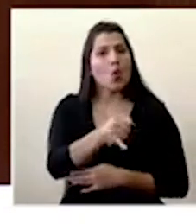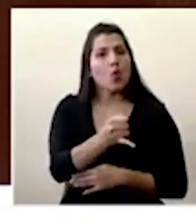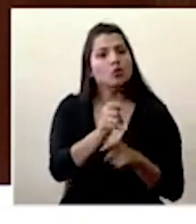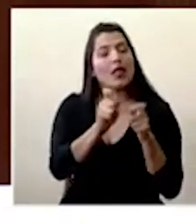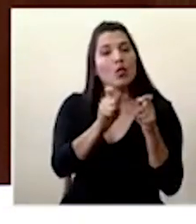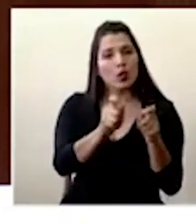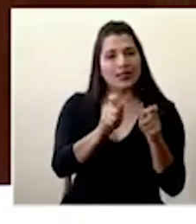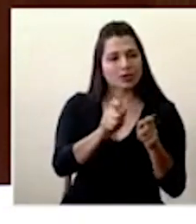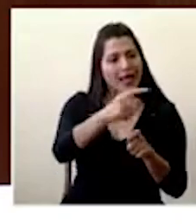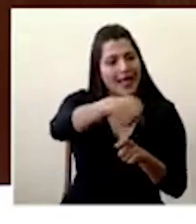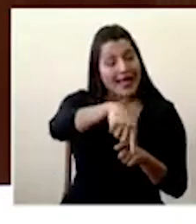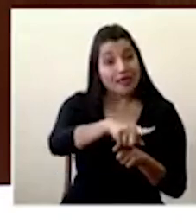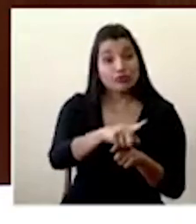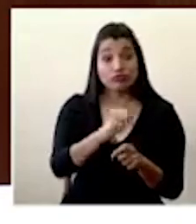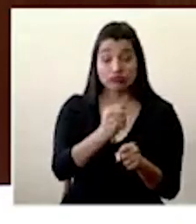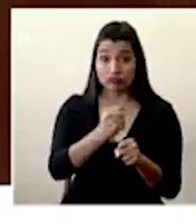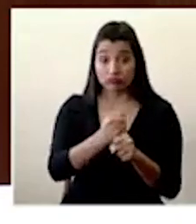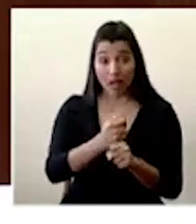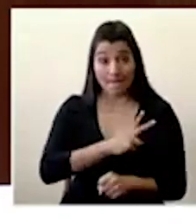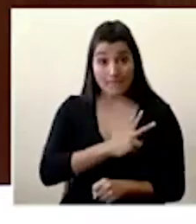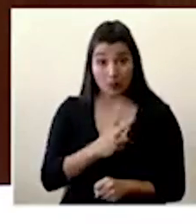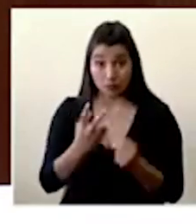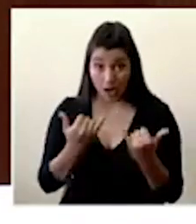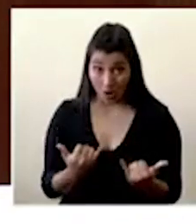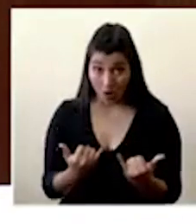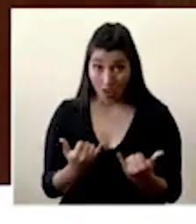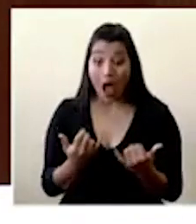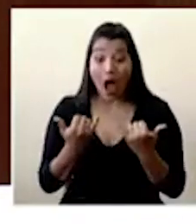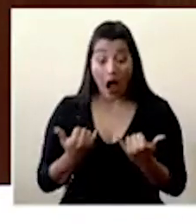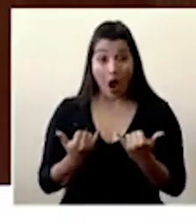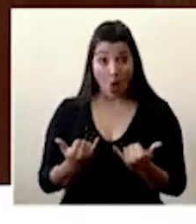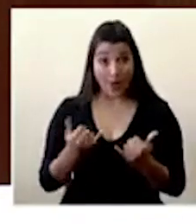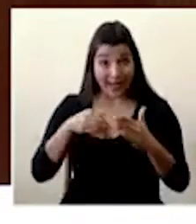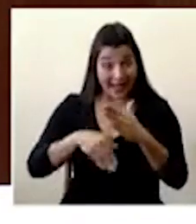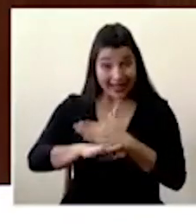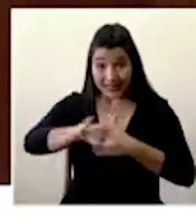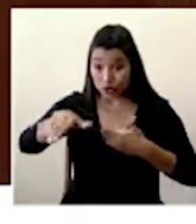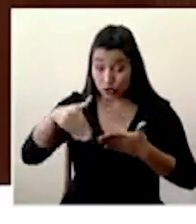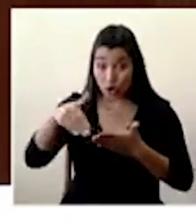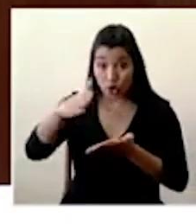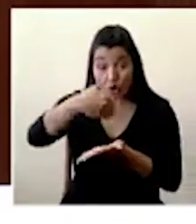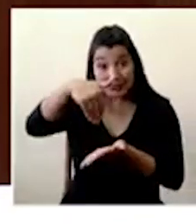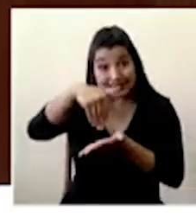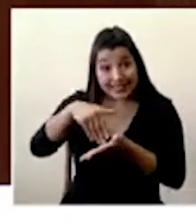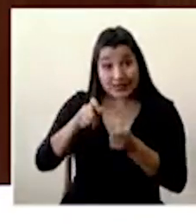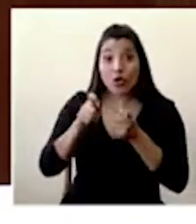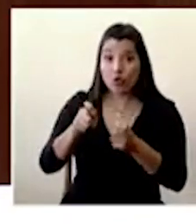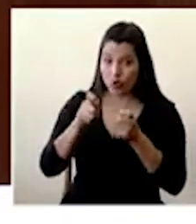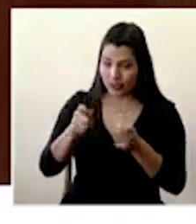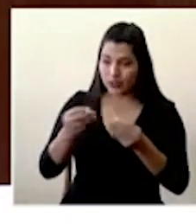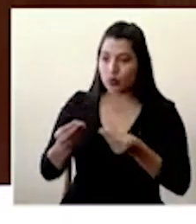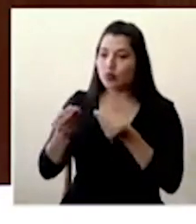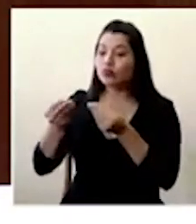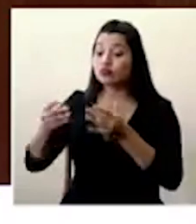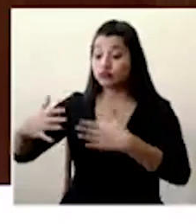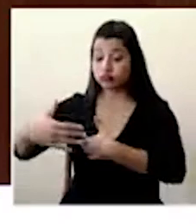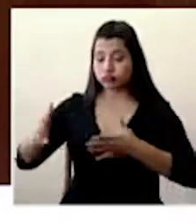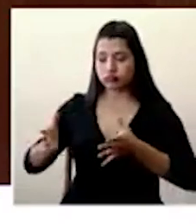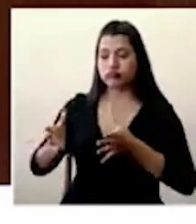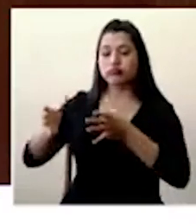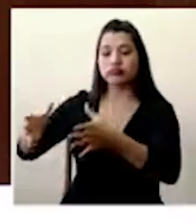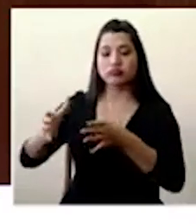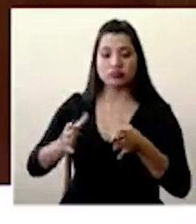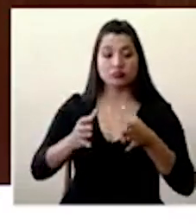voluntario y que ahora están en todos los centros educativos en elaboración de estos paquetes para entregas a las familias en